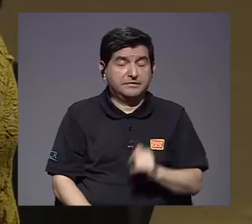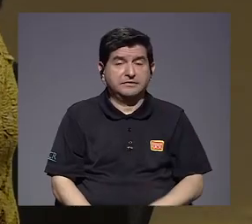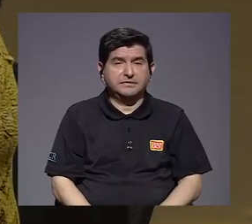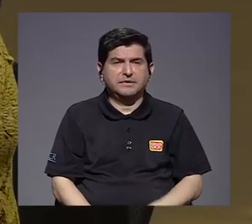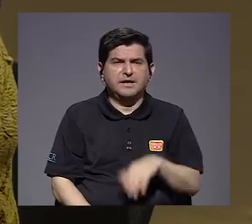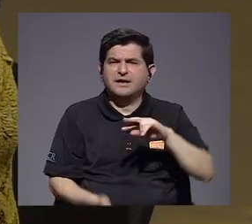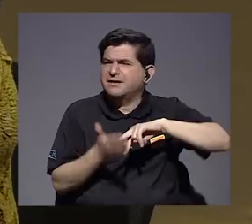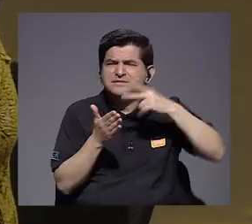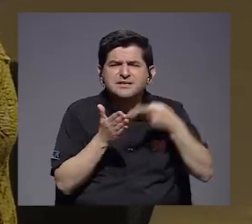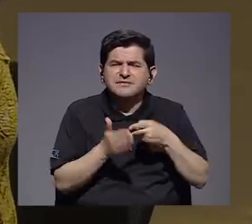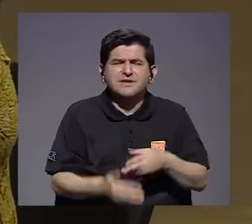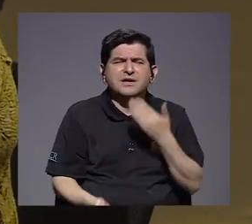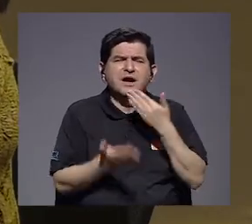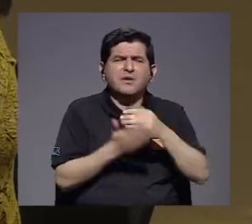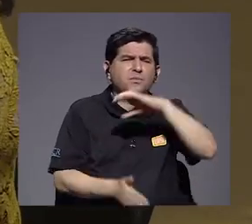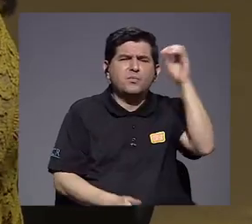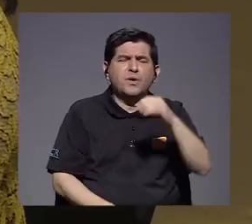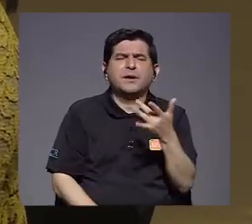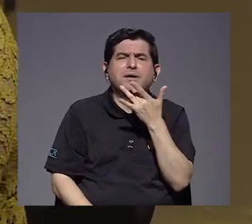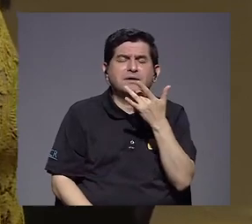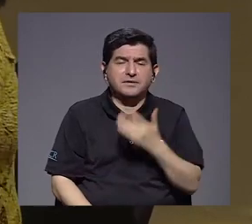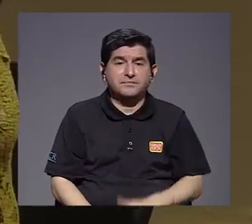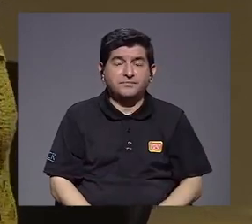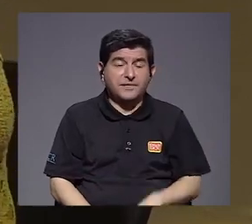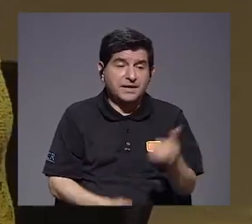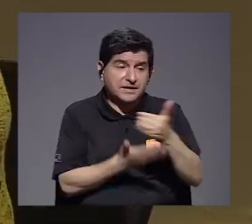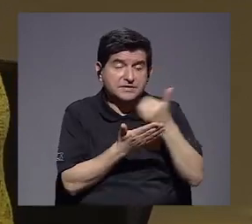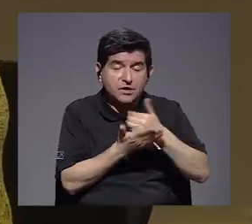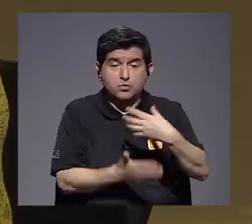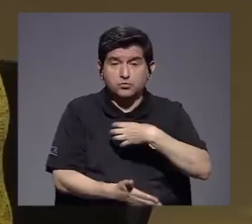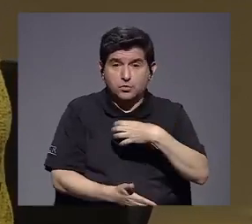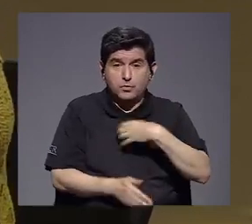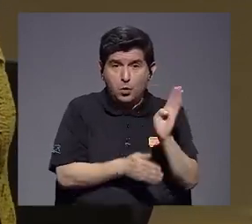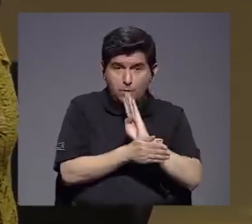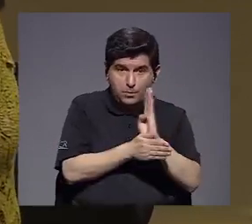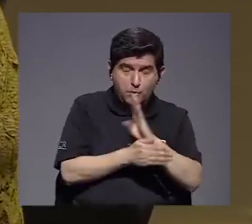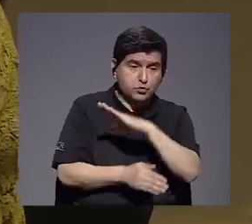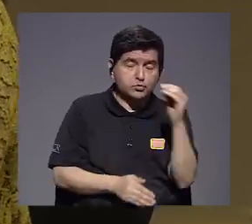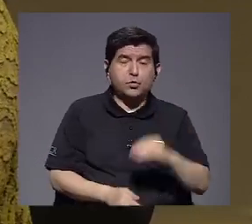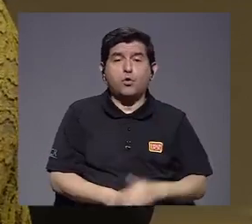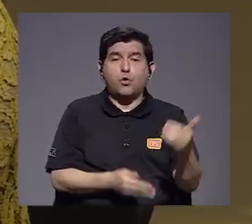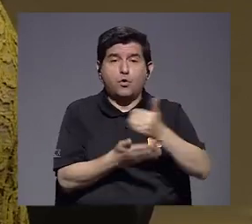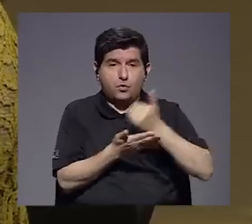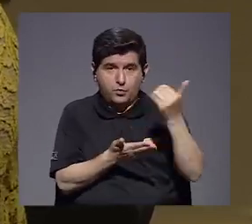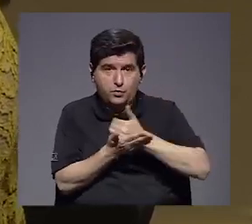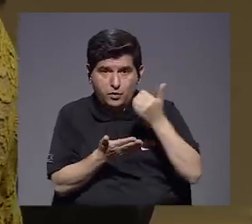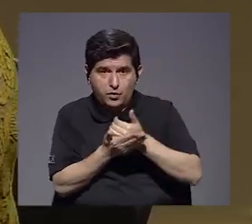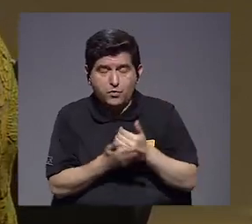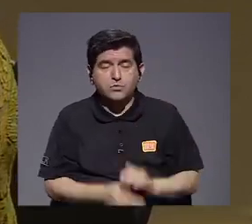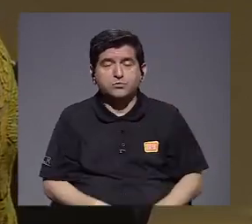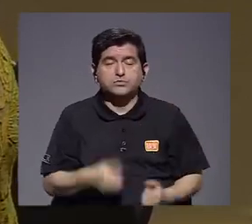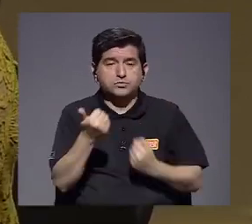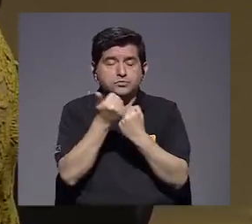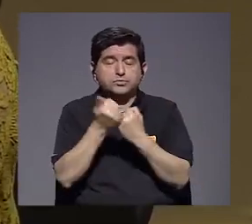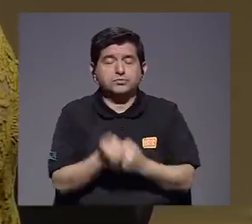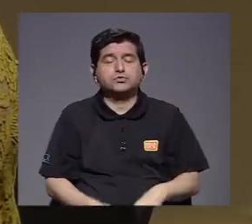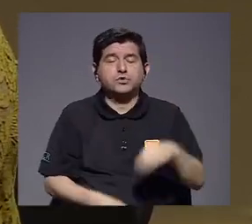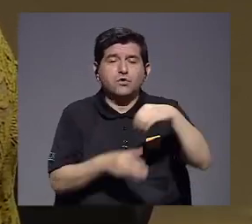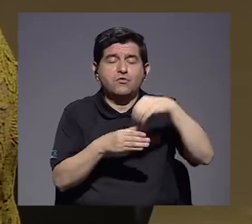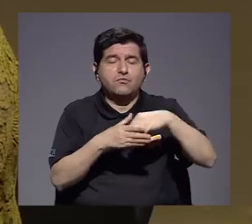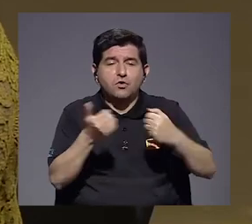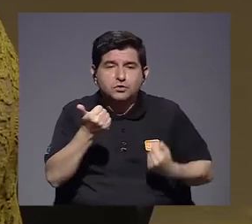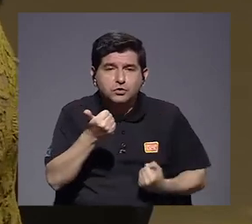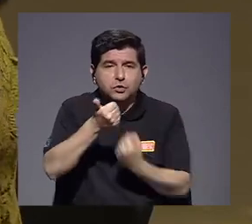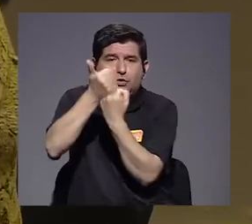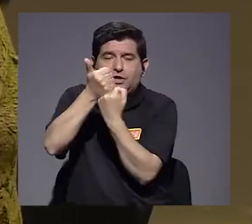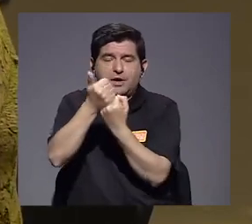y también... ¿Qué es una buena tasa preferencial? Pues depende si son los recursos propios del banco o si son los recursos subsidiados con el fondo de avales